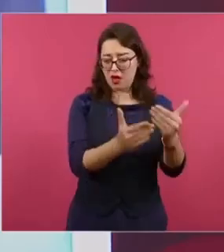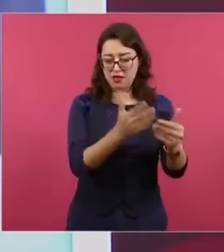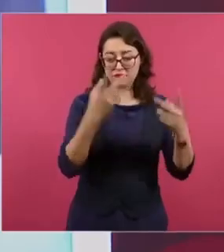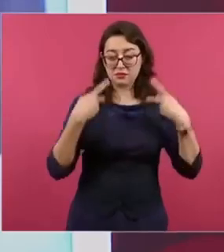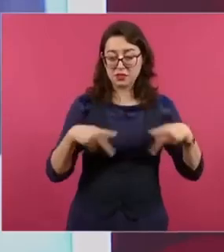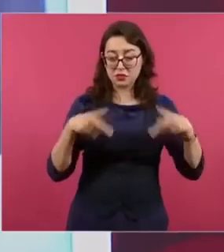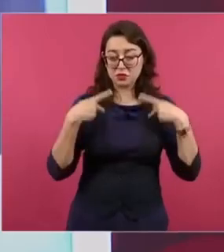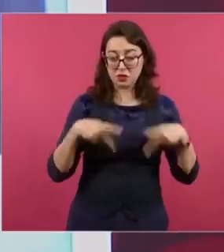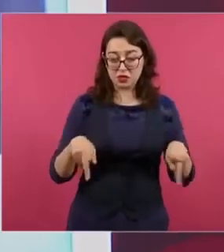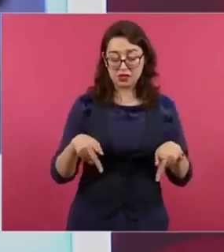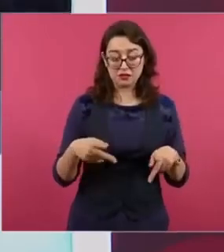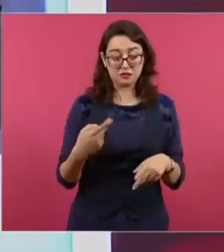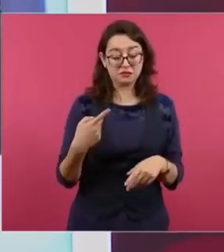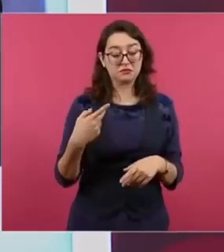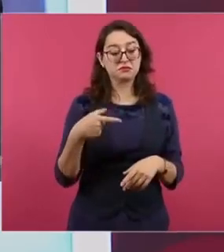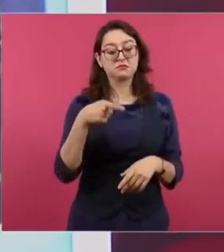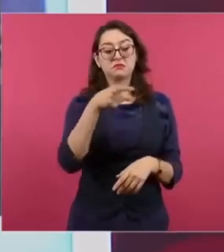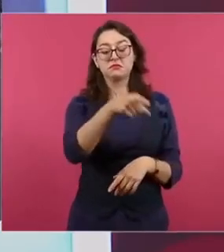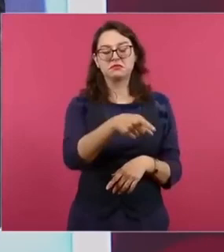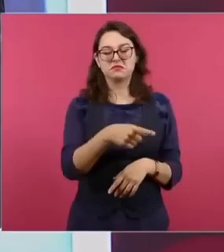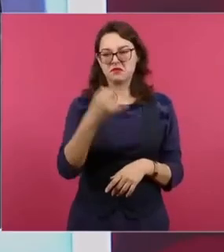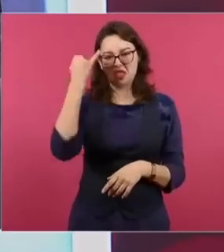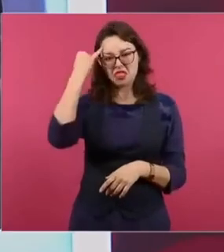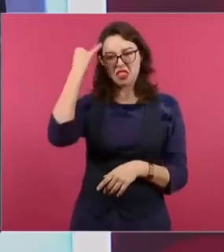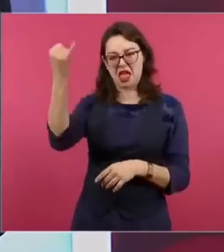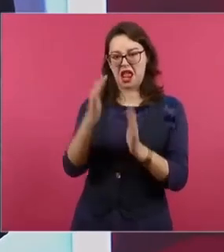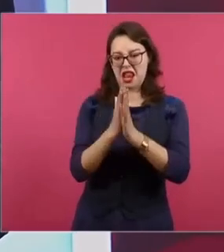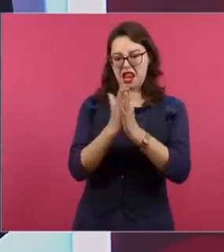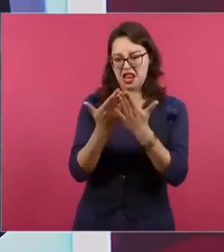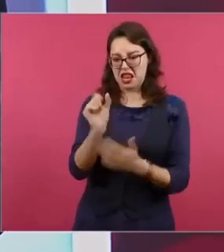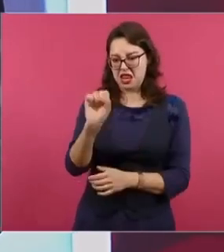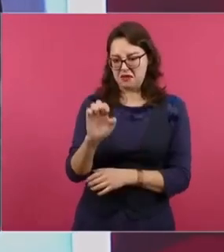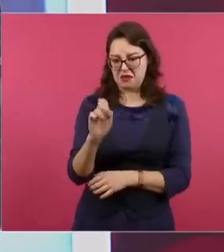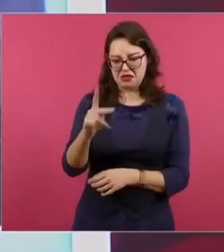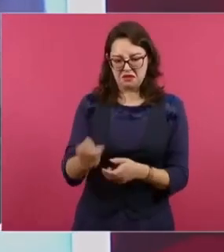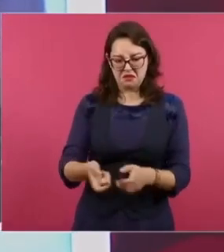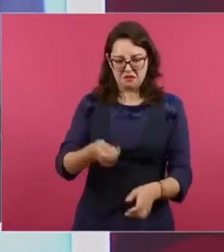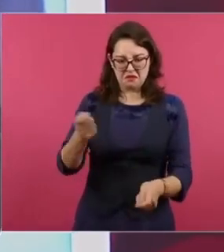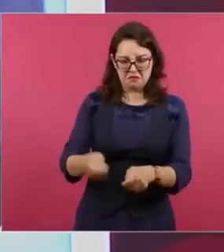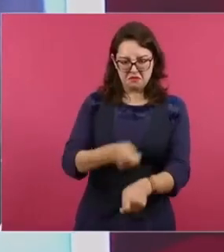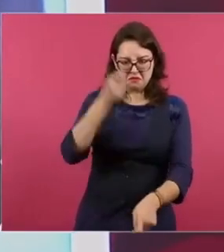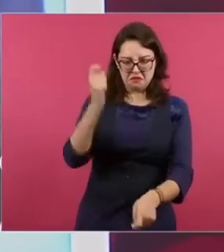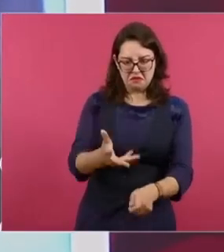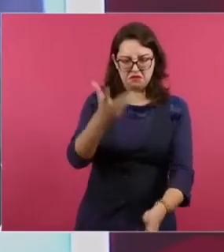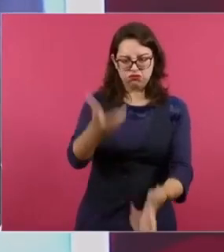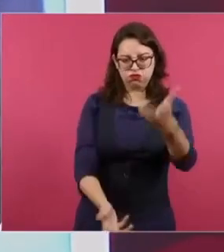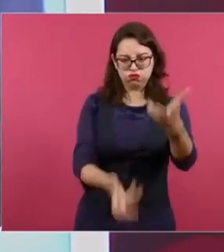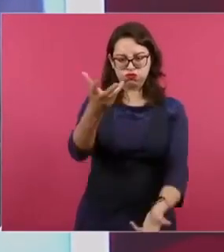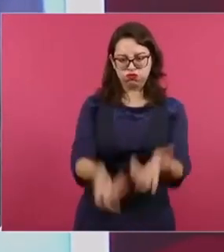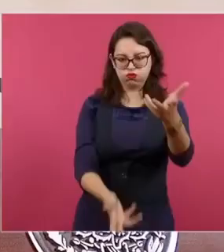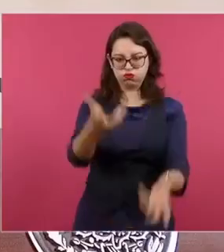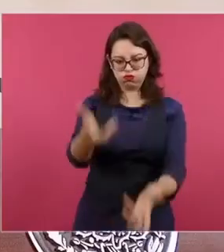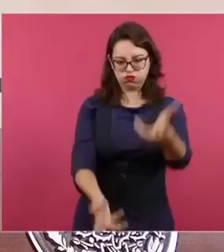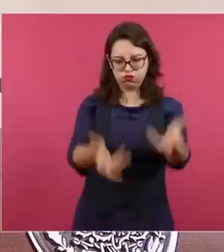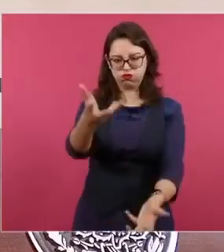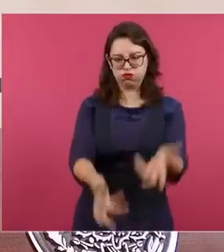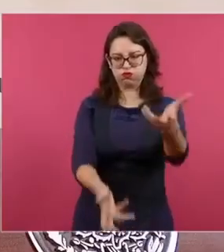Eso sale, esa es la gran nota. Bueno, por eso el compañero de Milenio me lo pregunta.